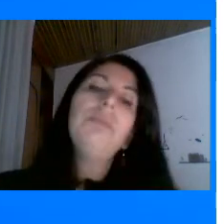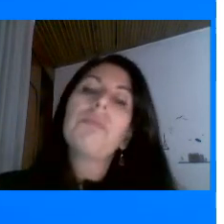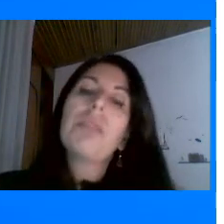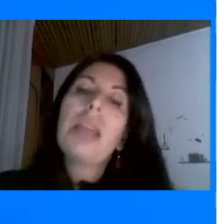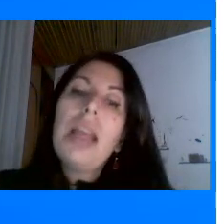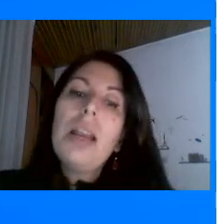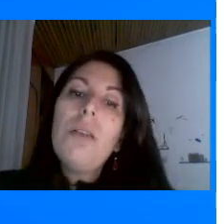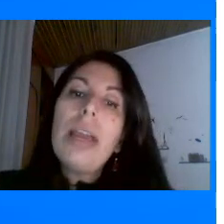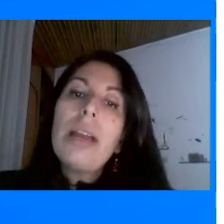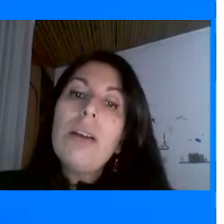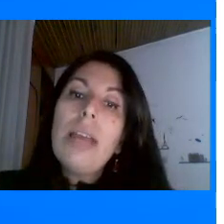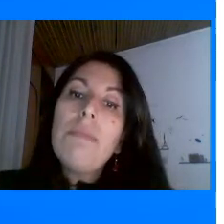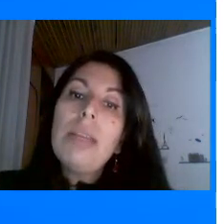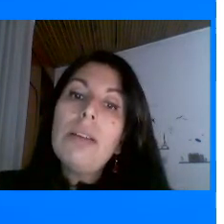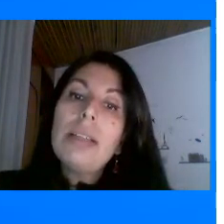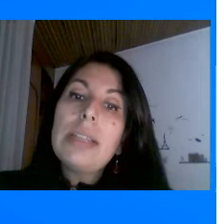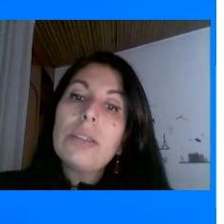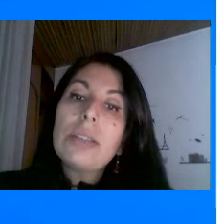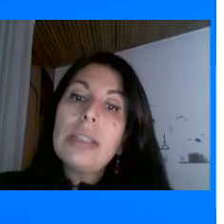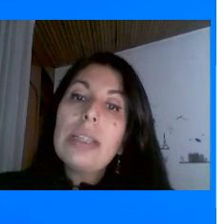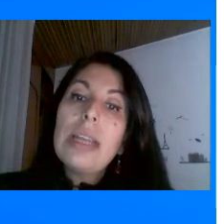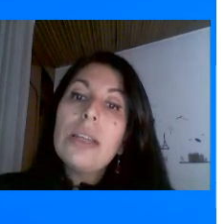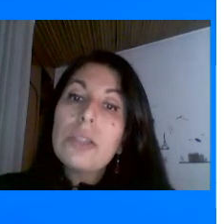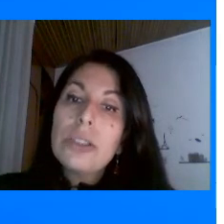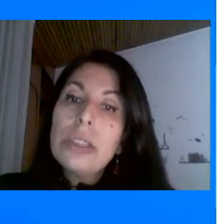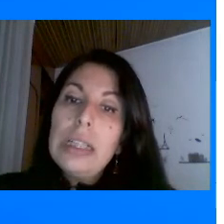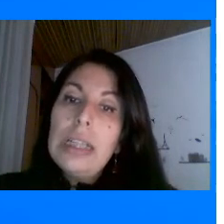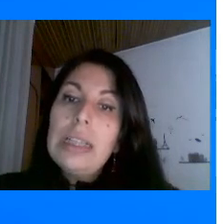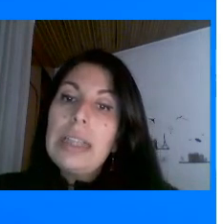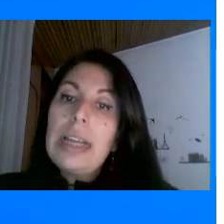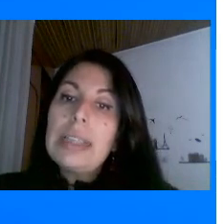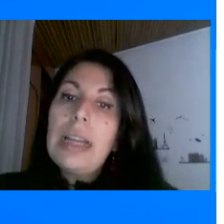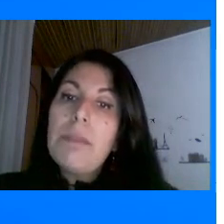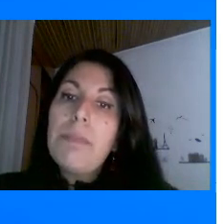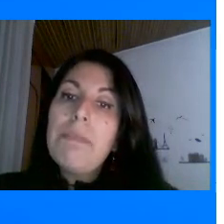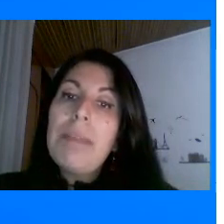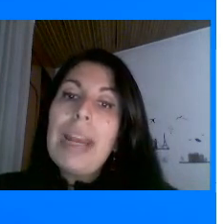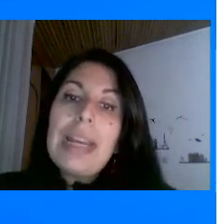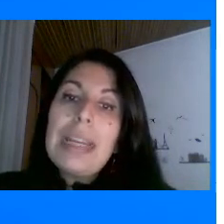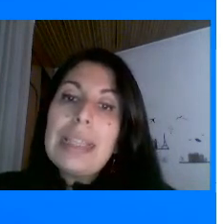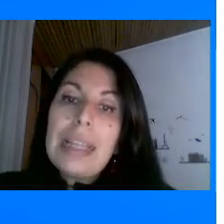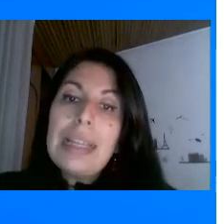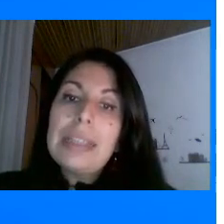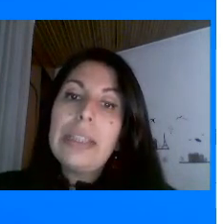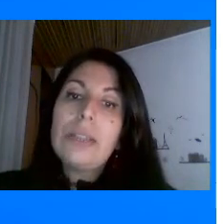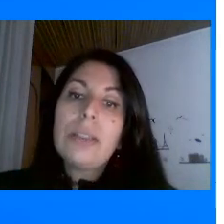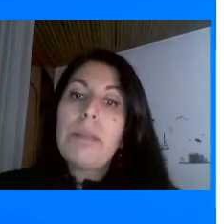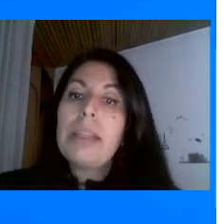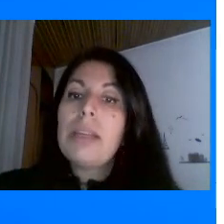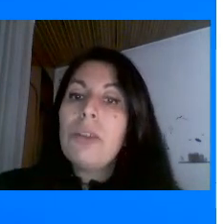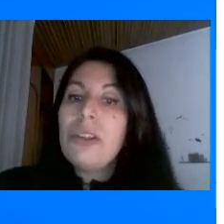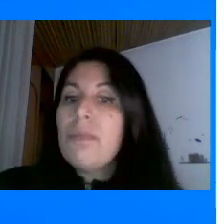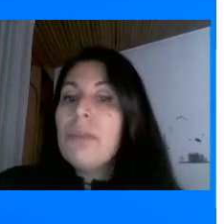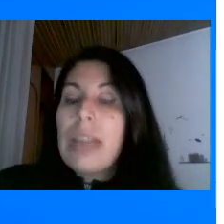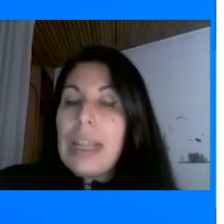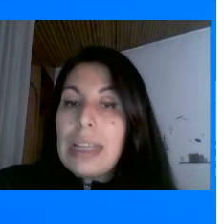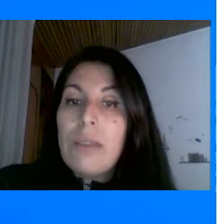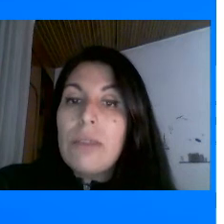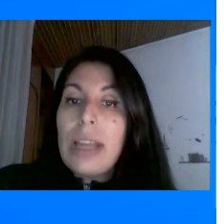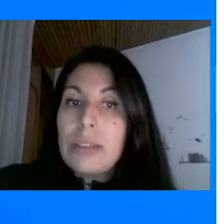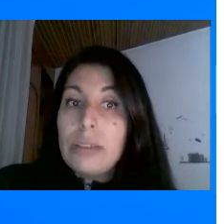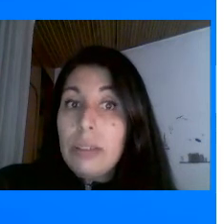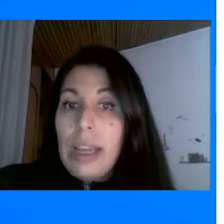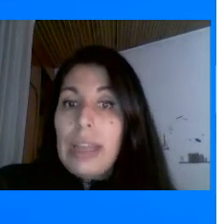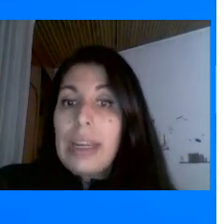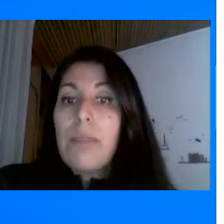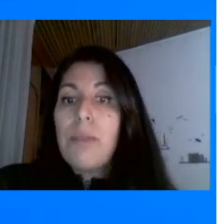¿Listo? Luego En 1978 Se hace La primera Lista De sitios De patrimonio Mundial De